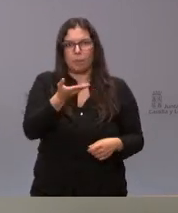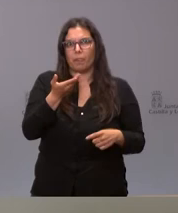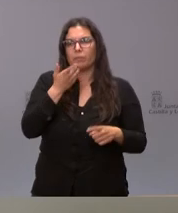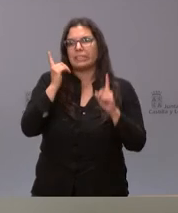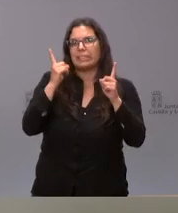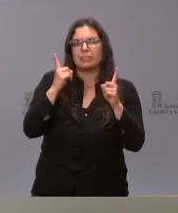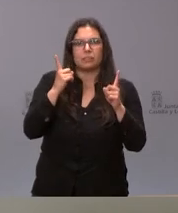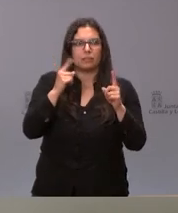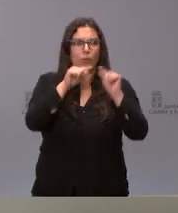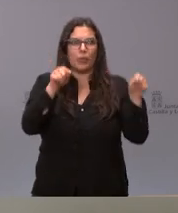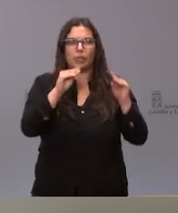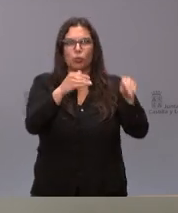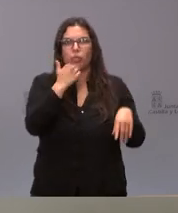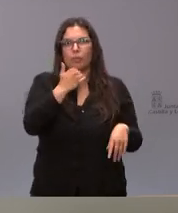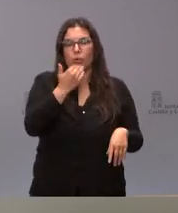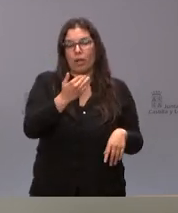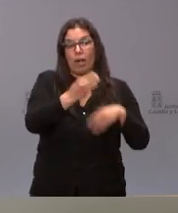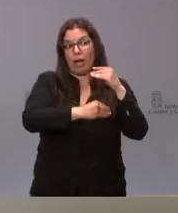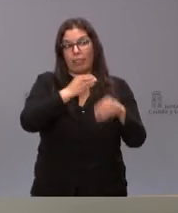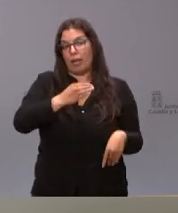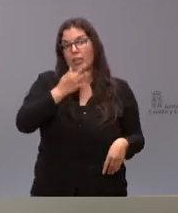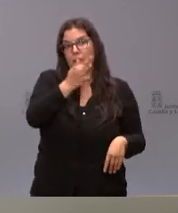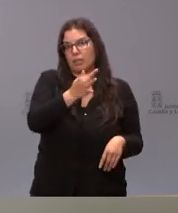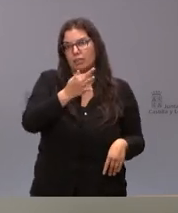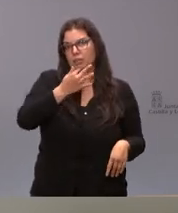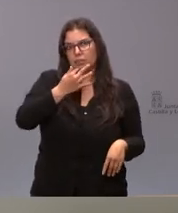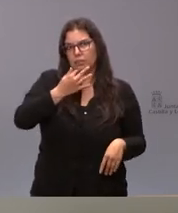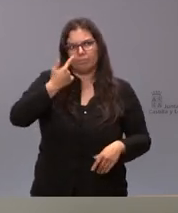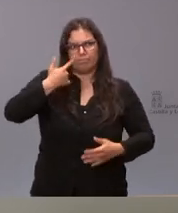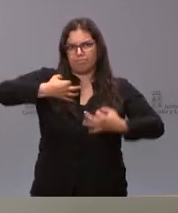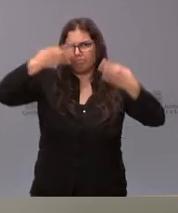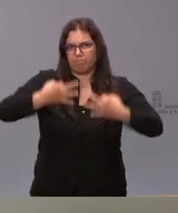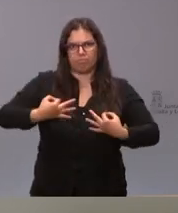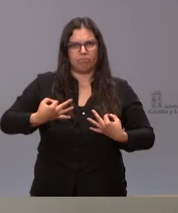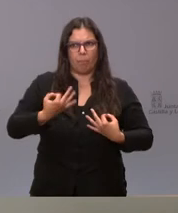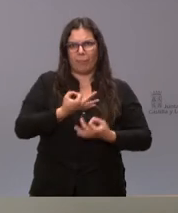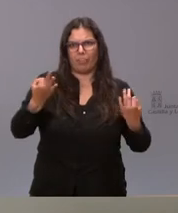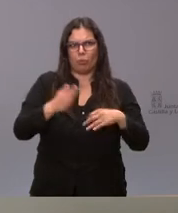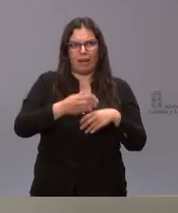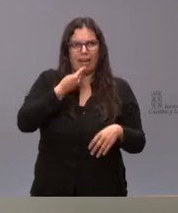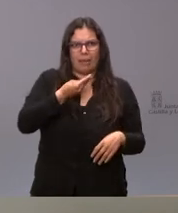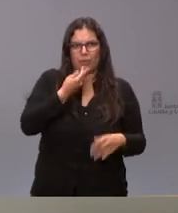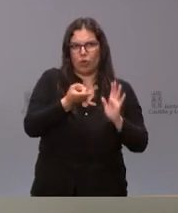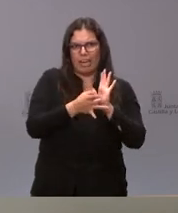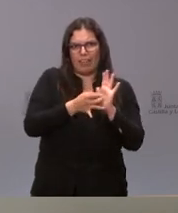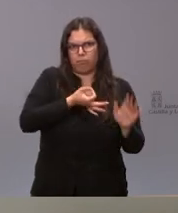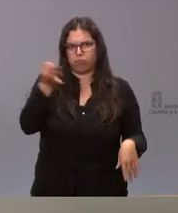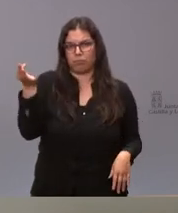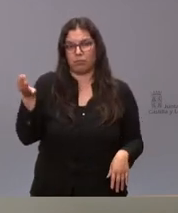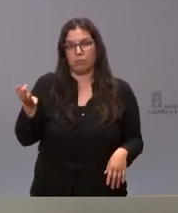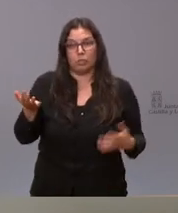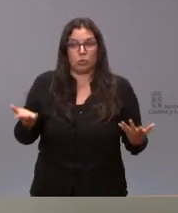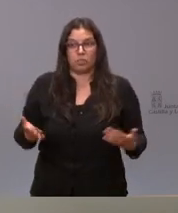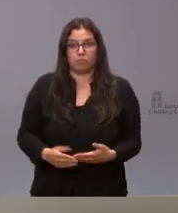particular de su provincia de una forma muy garantista en términos de seguridad alimentaria y de calidad del producto y por tanto